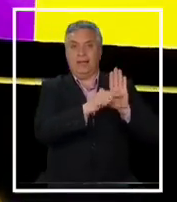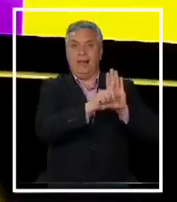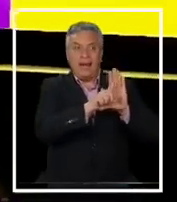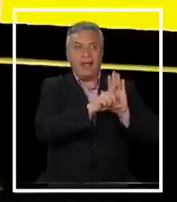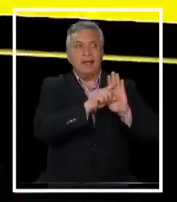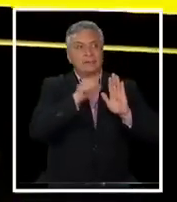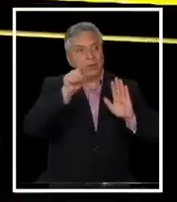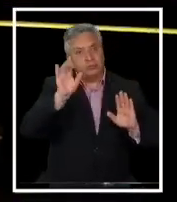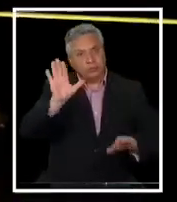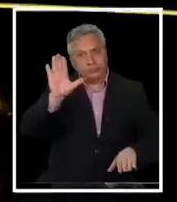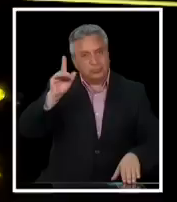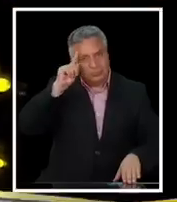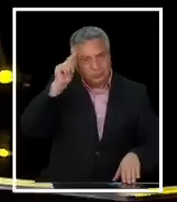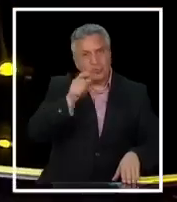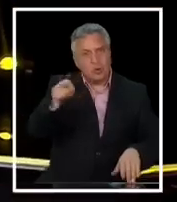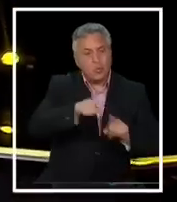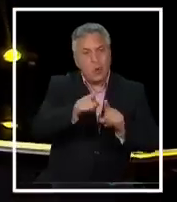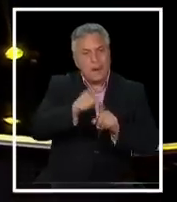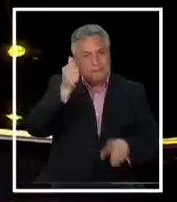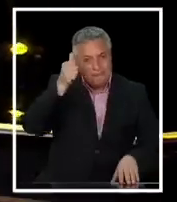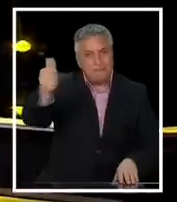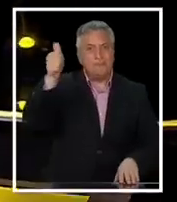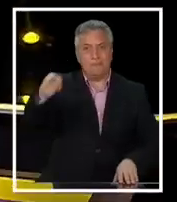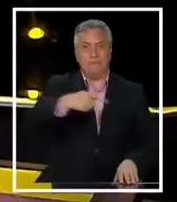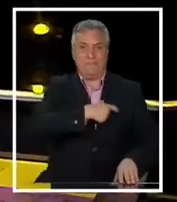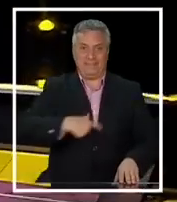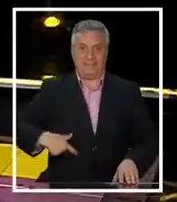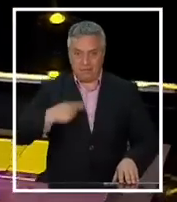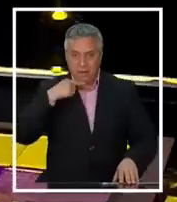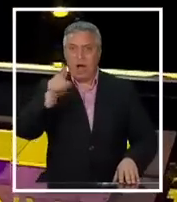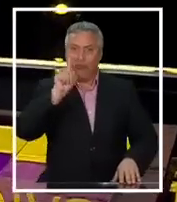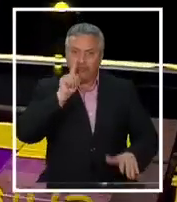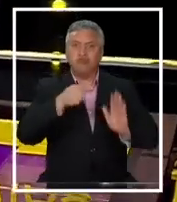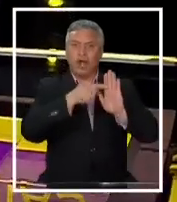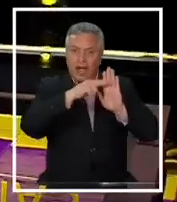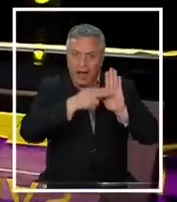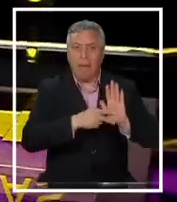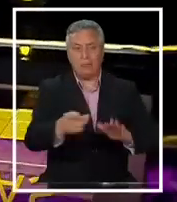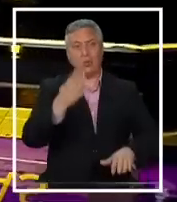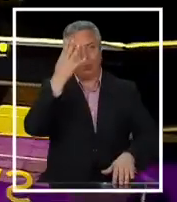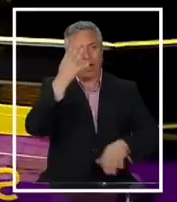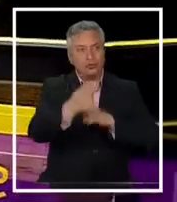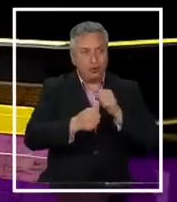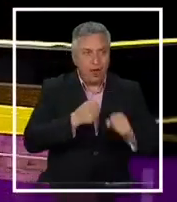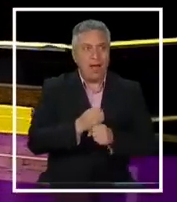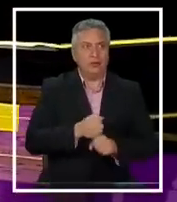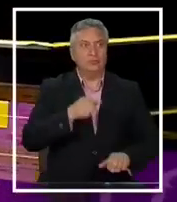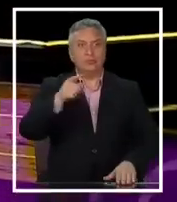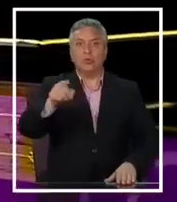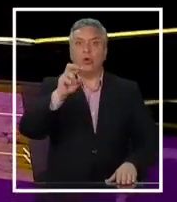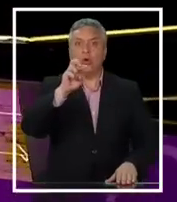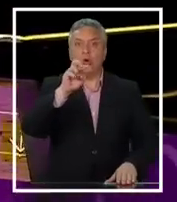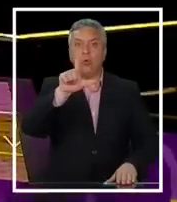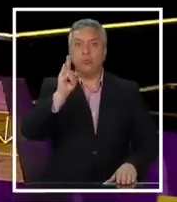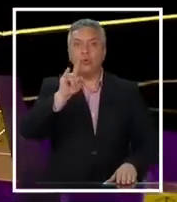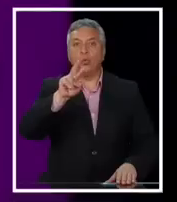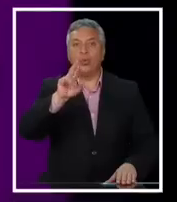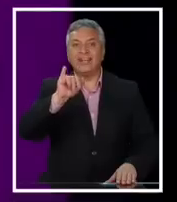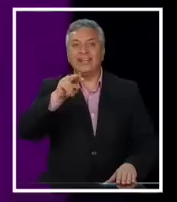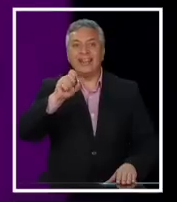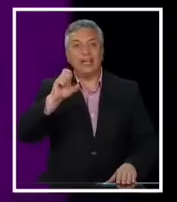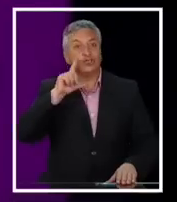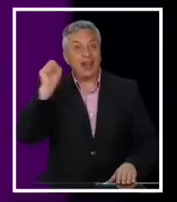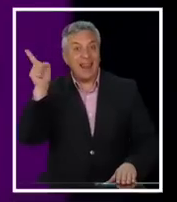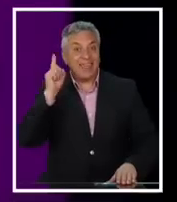Iniciativa exclusiva del presidente para acá. De los parlamentarios. Hay un cambio a partir de ustedes. Hay cambio en los cuatro años de la realidad. En plurinacionalidad también hay un cambio en materia de consentimiento.